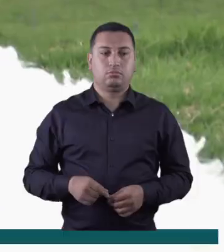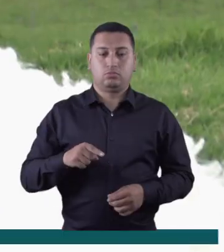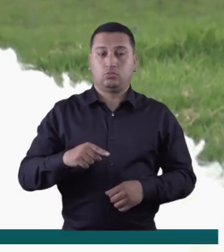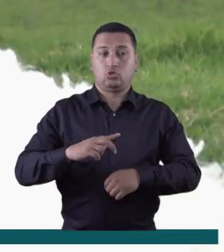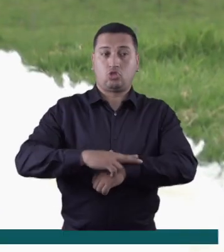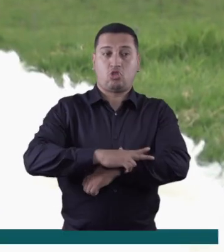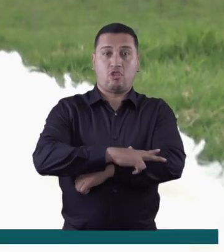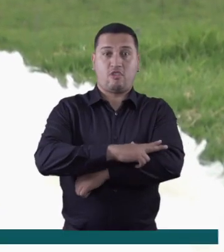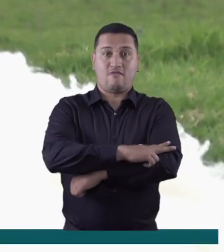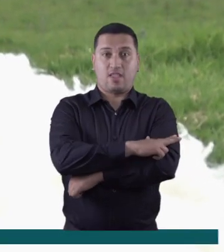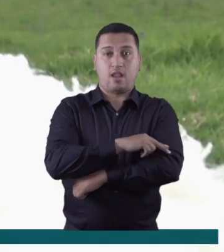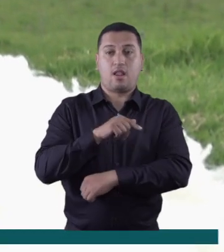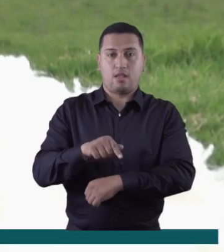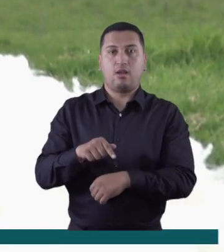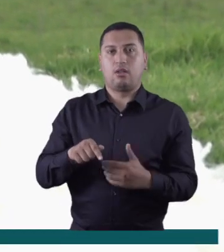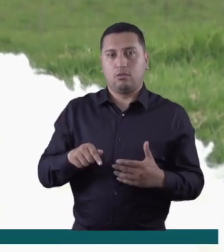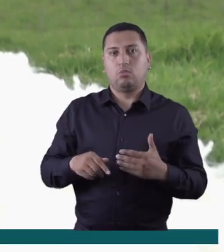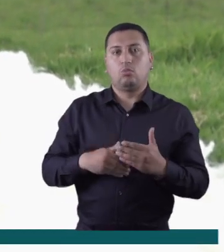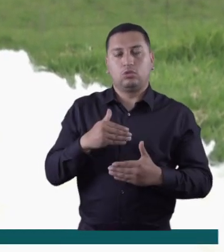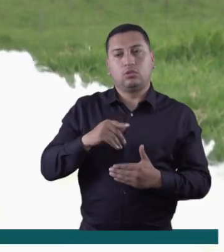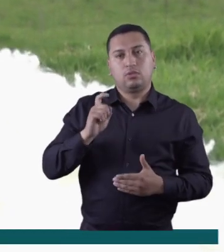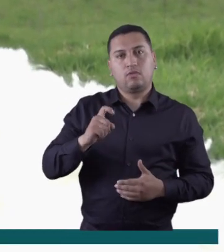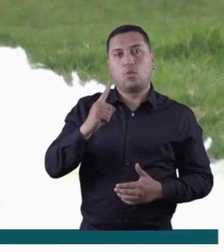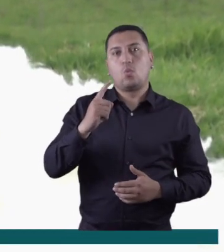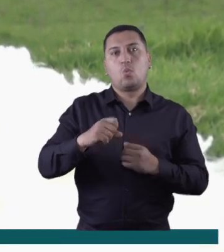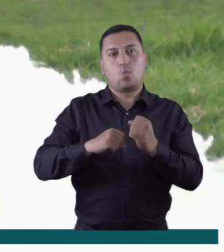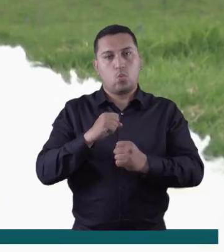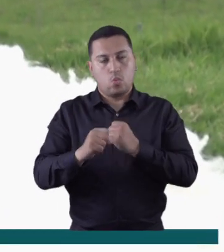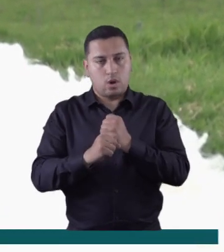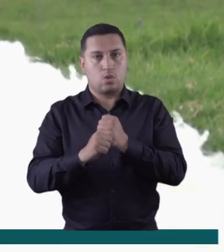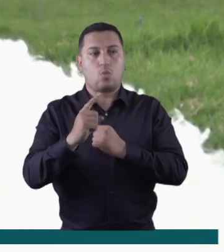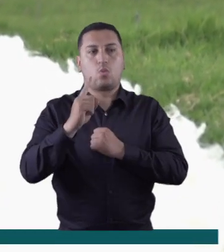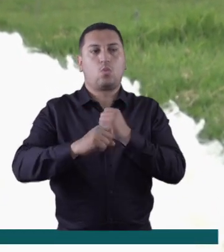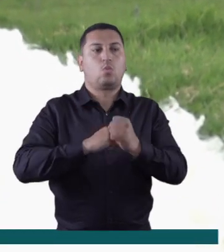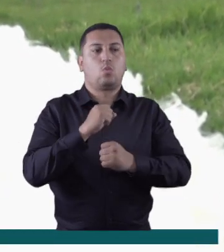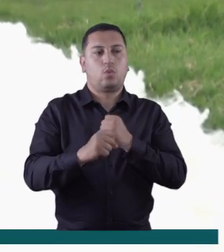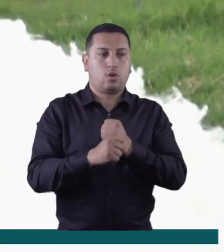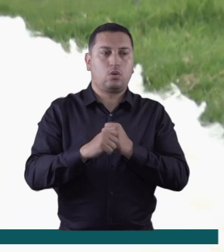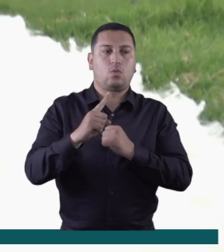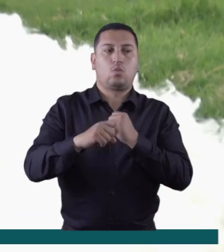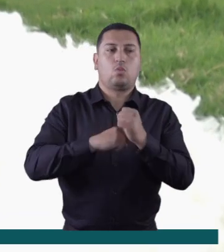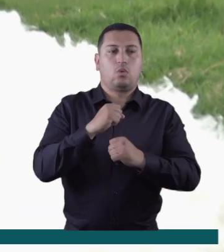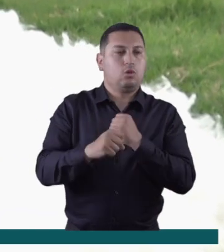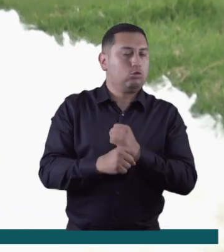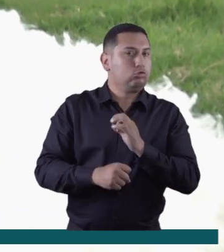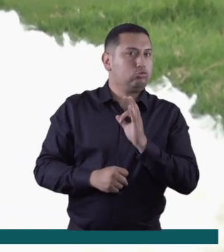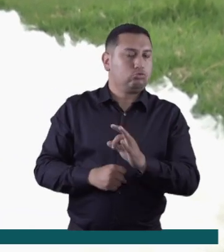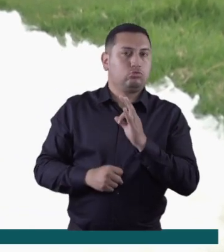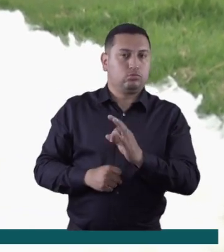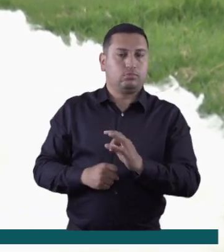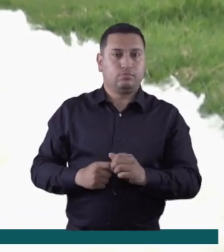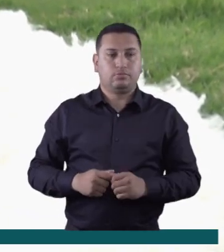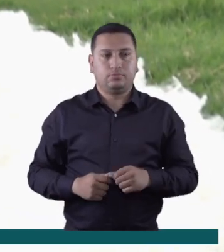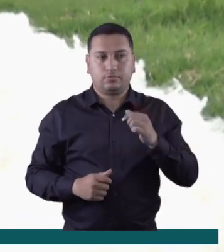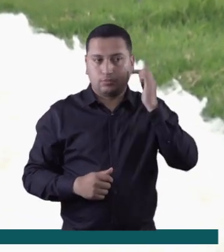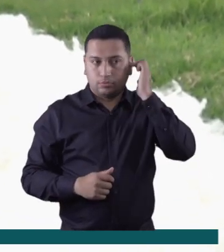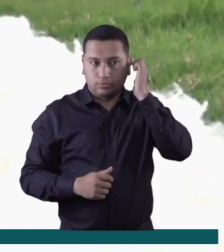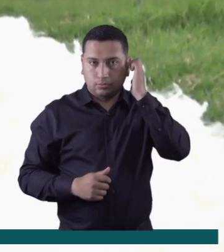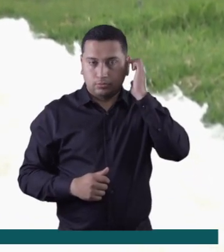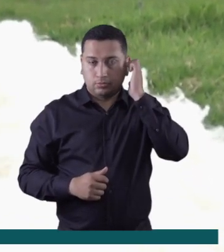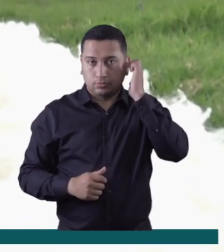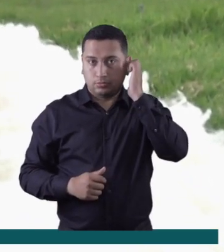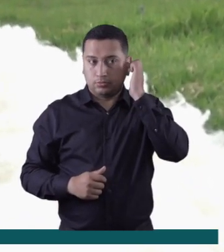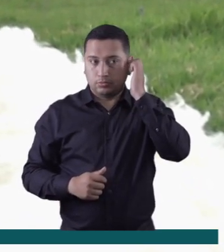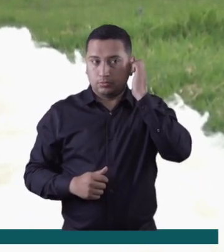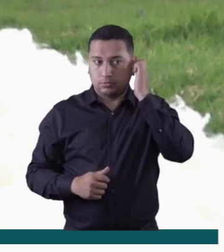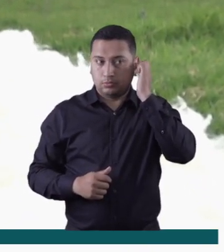Básicamente quitarle la lana a la oveja es un proceso que se hace cada año. Normalmente se le hace cada